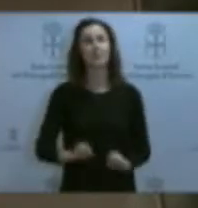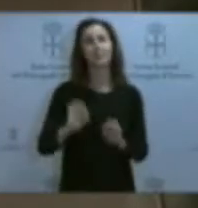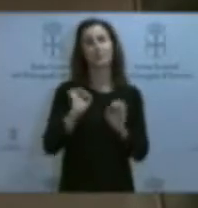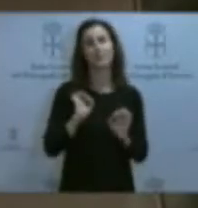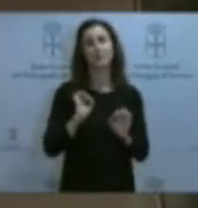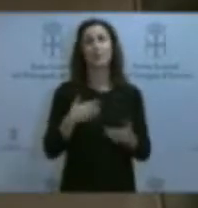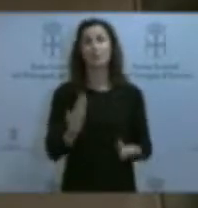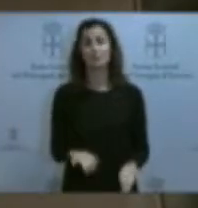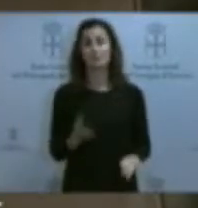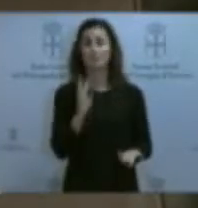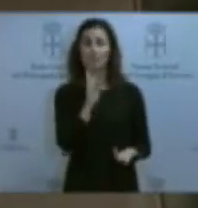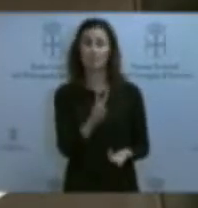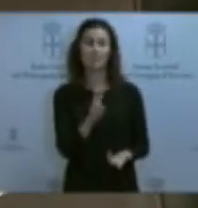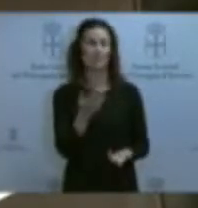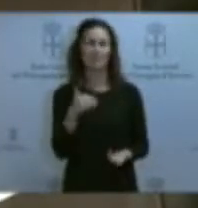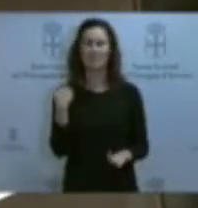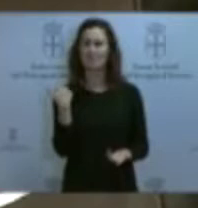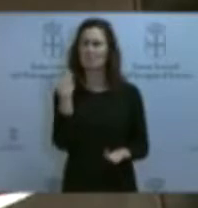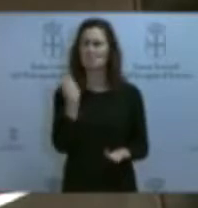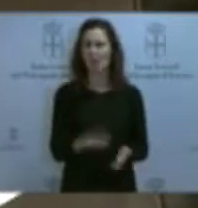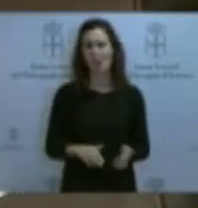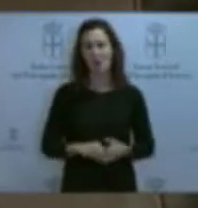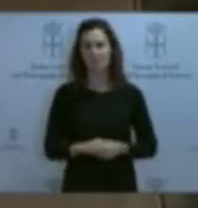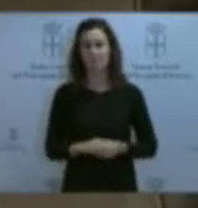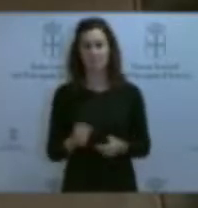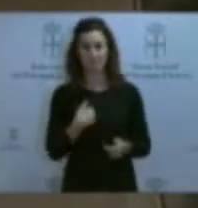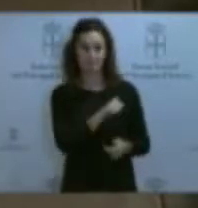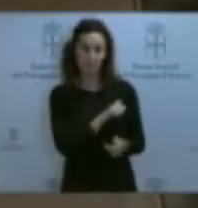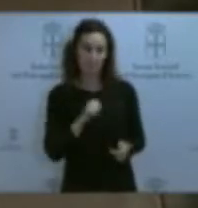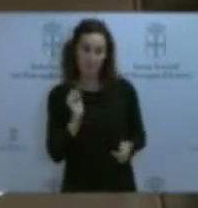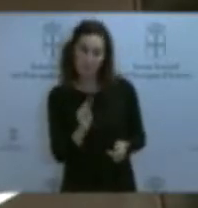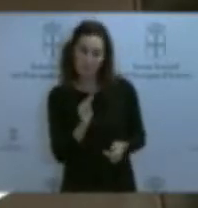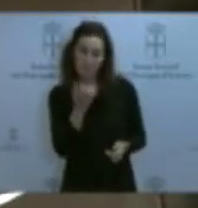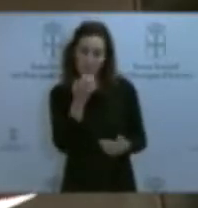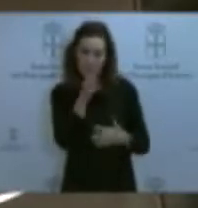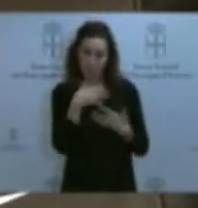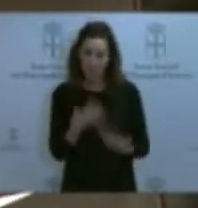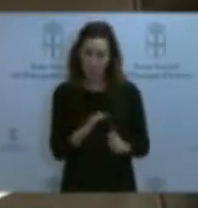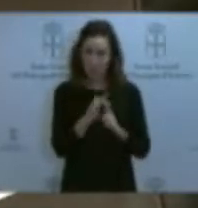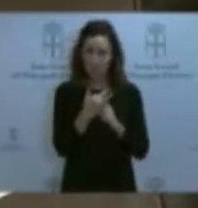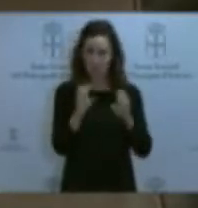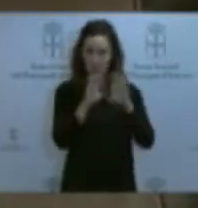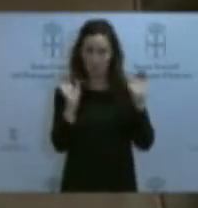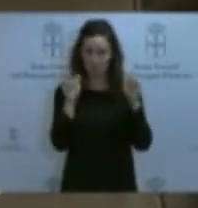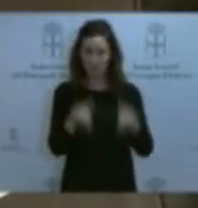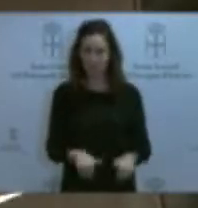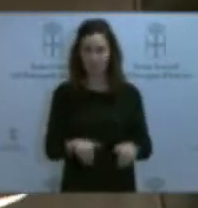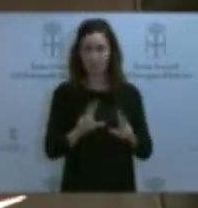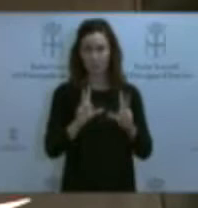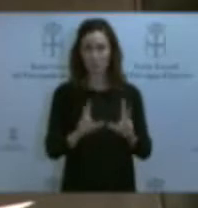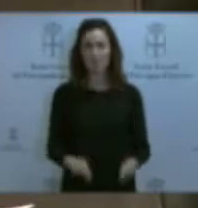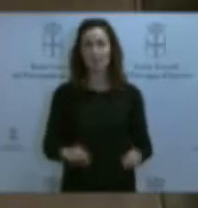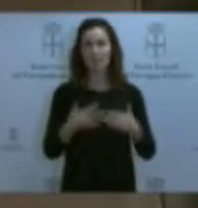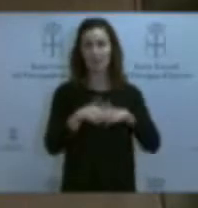irregulares anteriores. Le pregunto si en esta situación de deriva de la empresa ustedes van a dejar morir la red